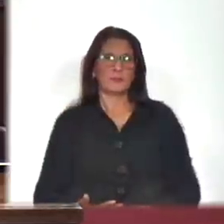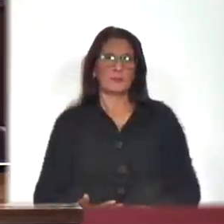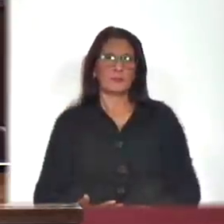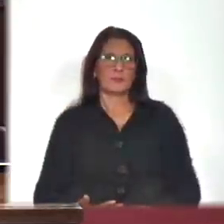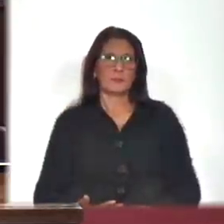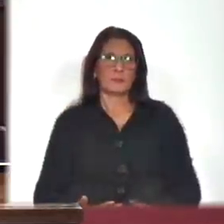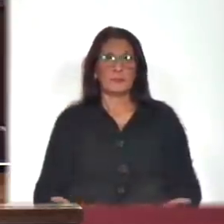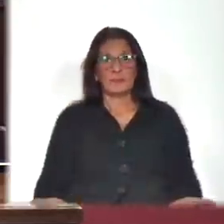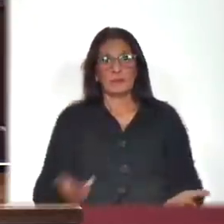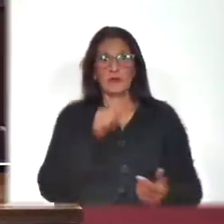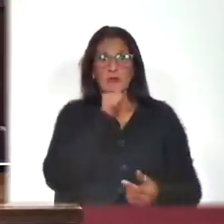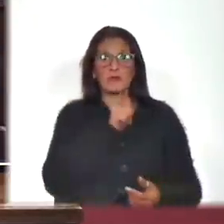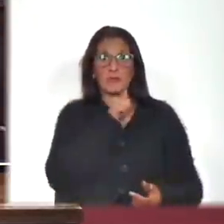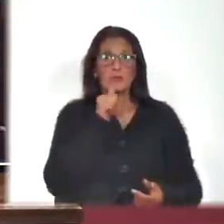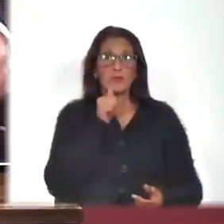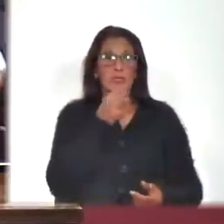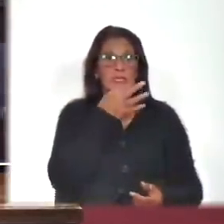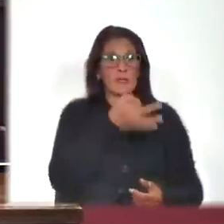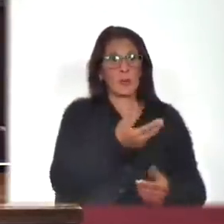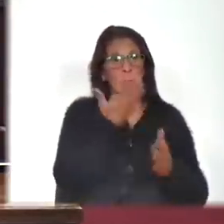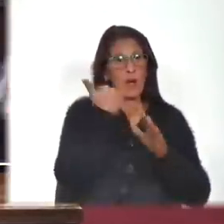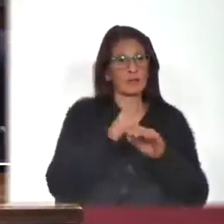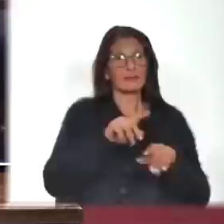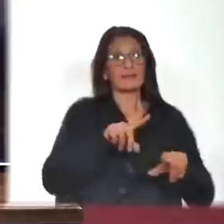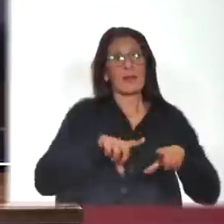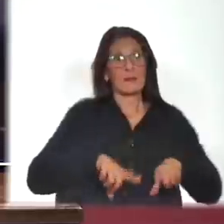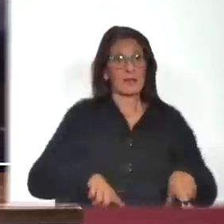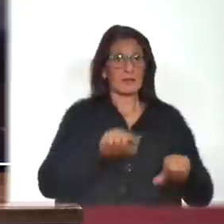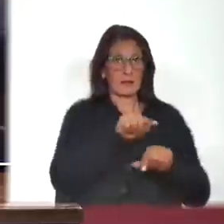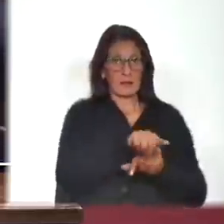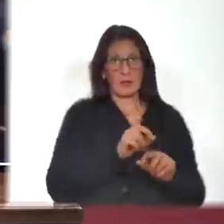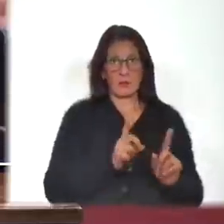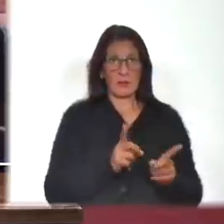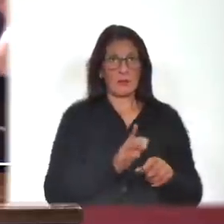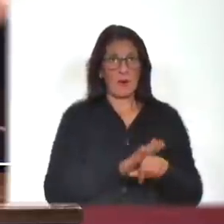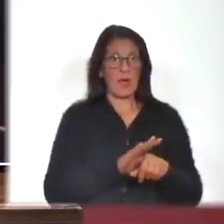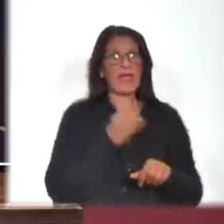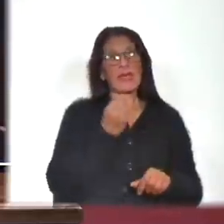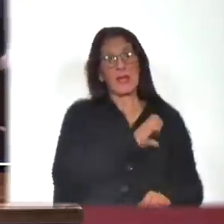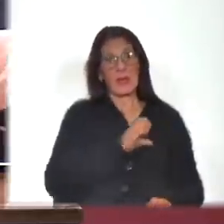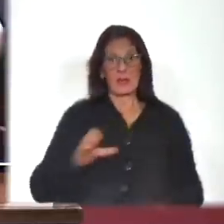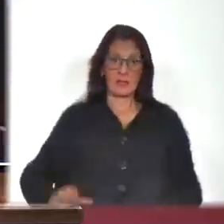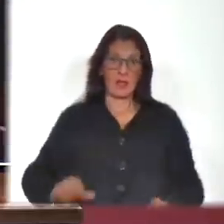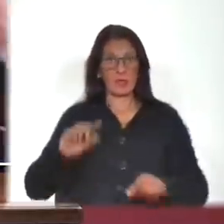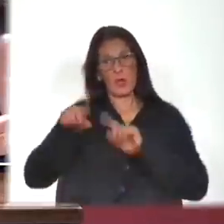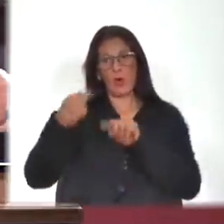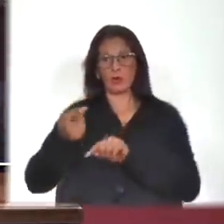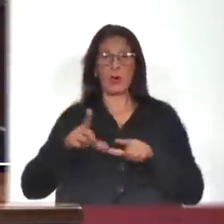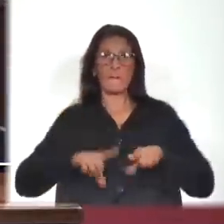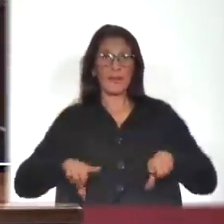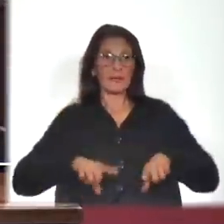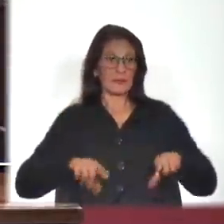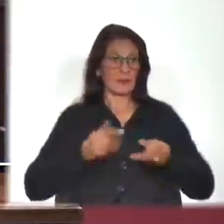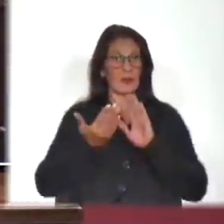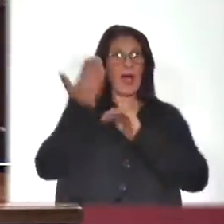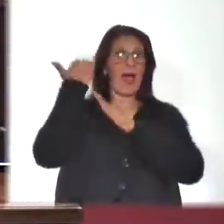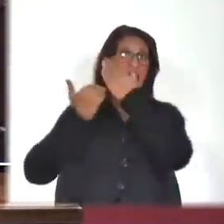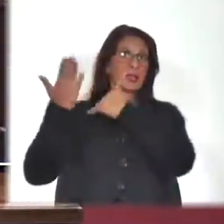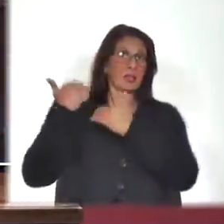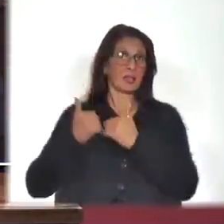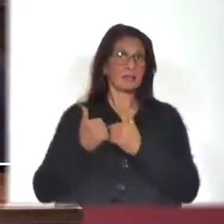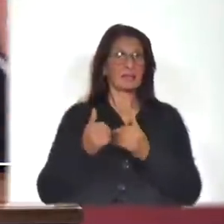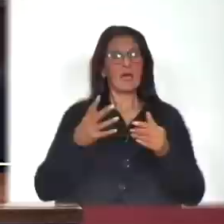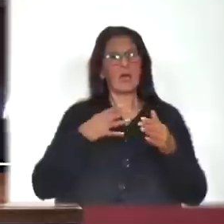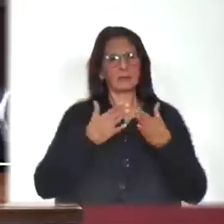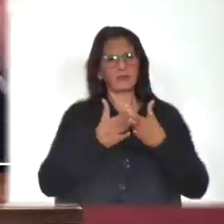Resolución que se dictó en ese ministerio con relación a determinados asuntos y que dictaron también otros ministerios en gobiernos anteriores abriendo